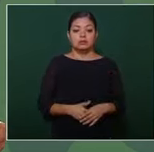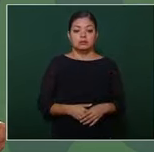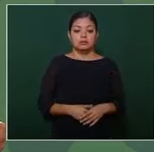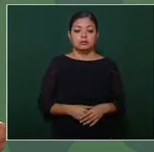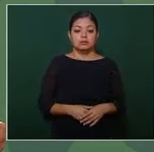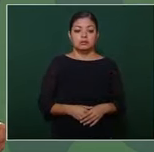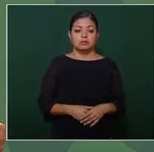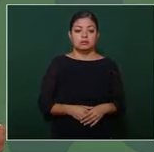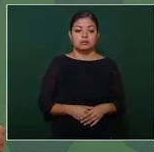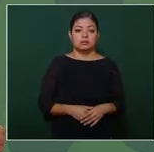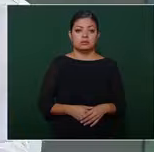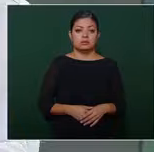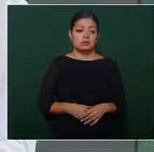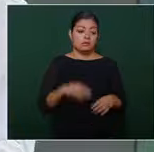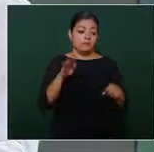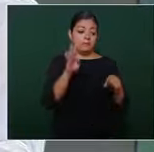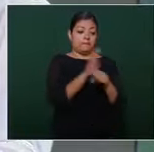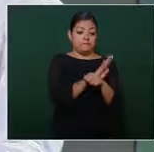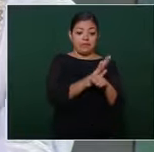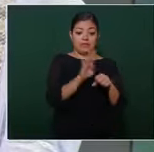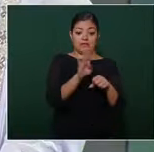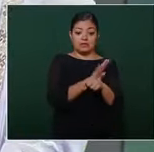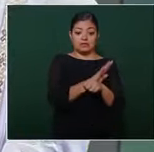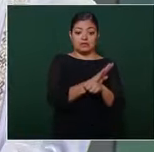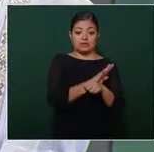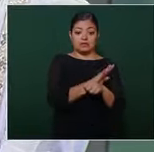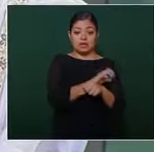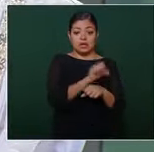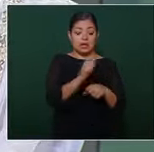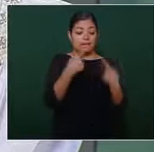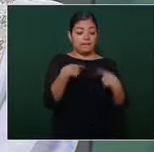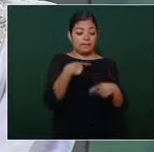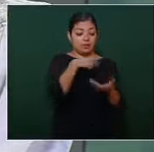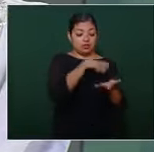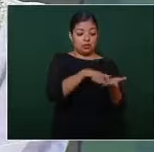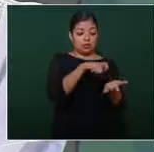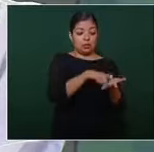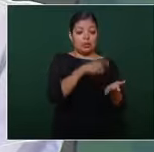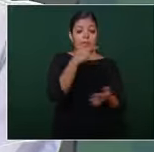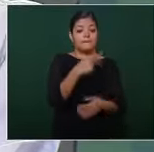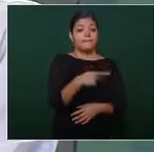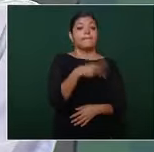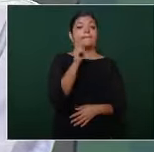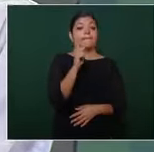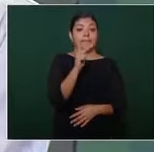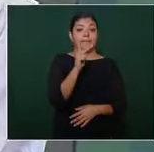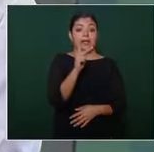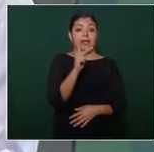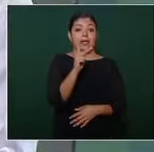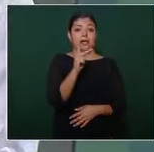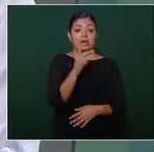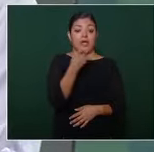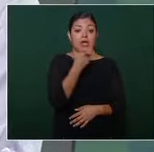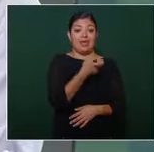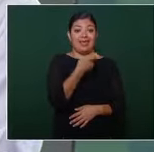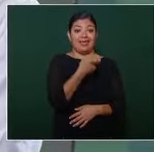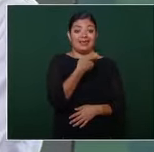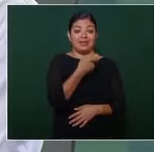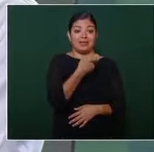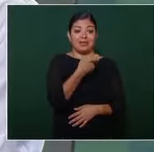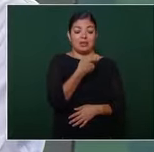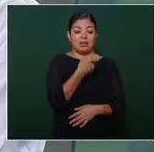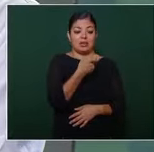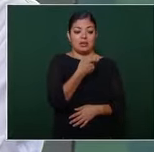en beneficio de los consumidores pero este subsidio influye